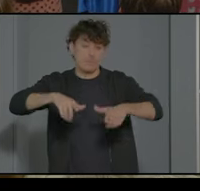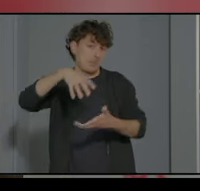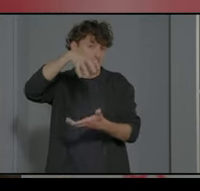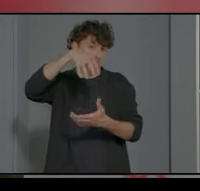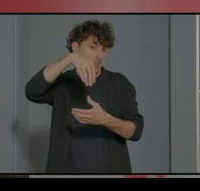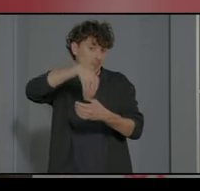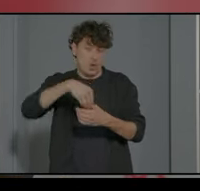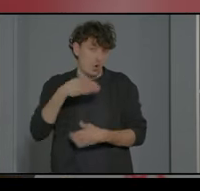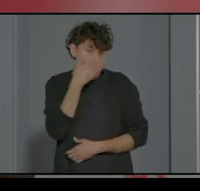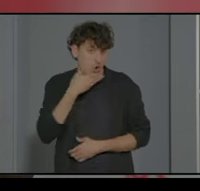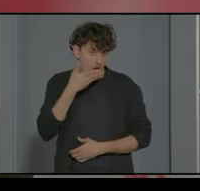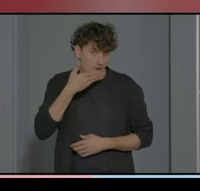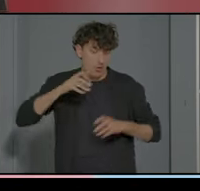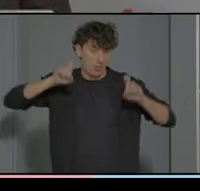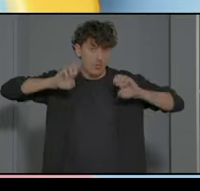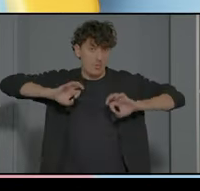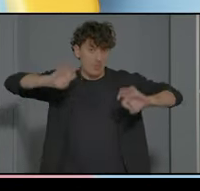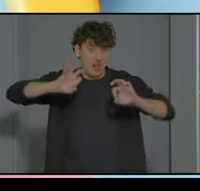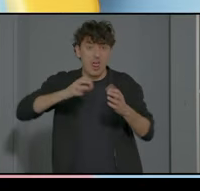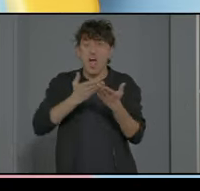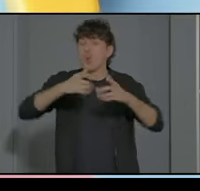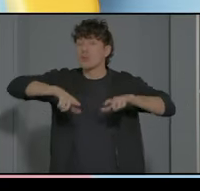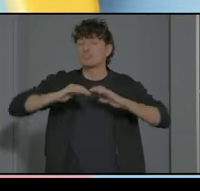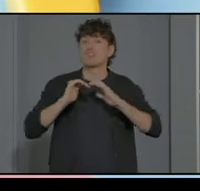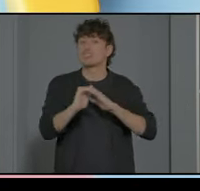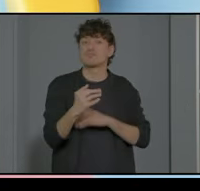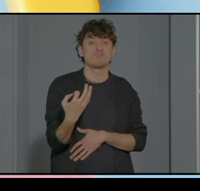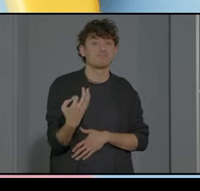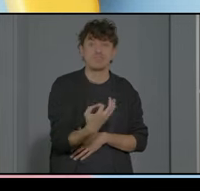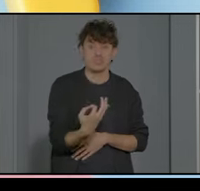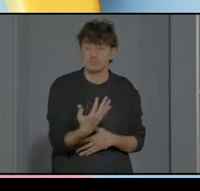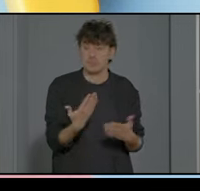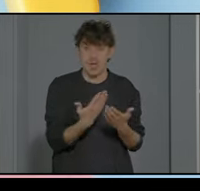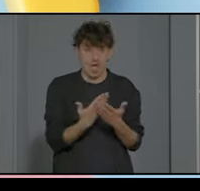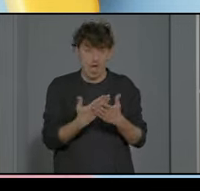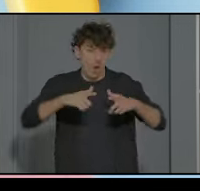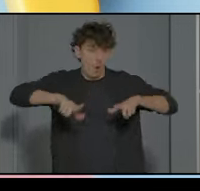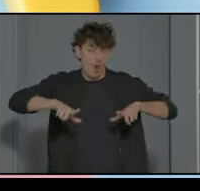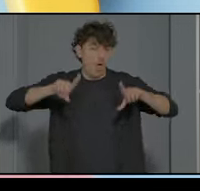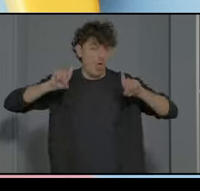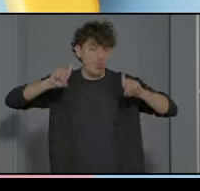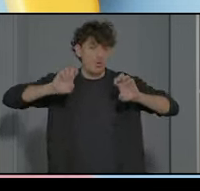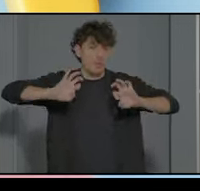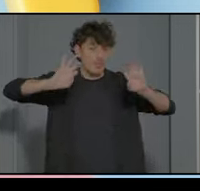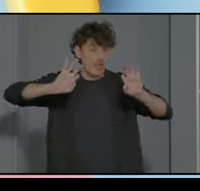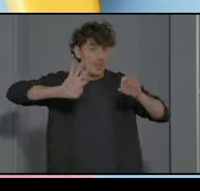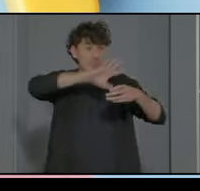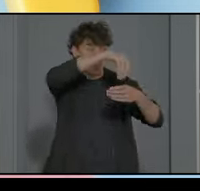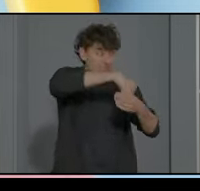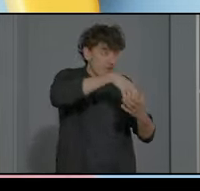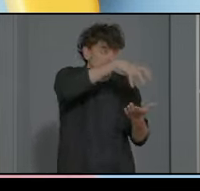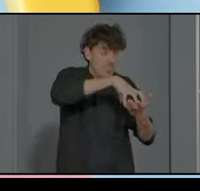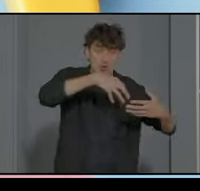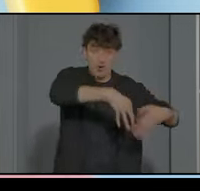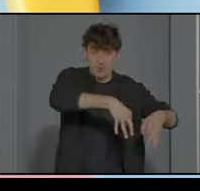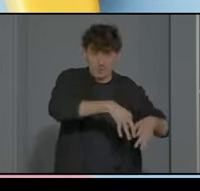el colegio de educación especial el aula estable es una representación es un aula de educación especial dentro del centro ordinario en este caso